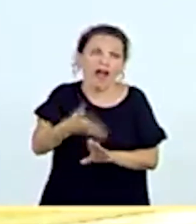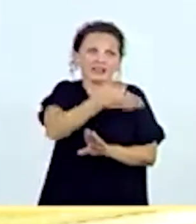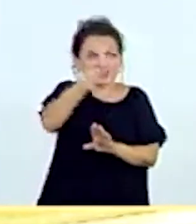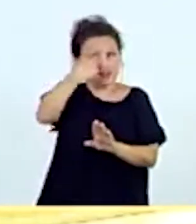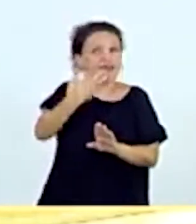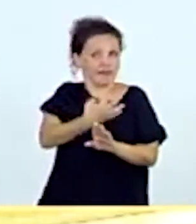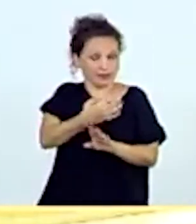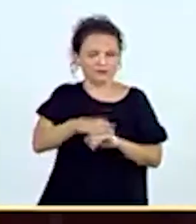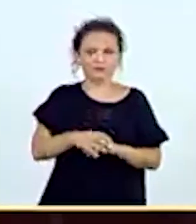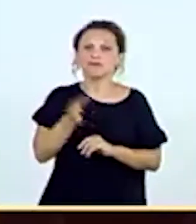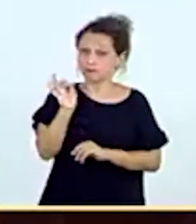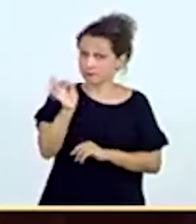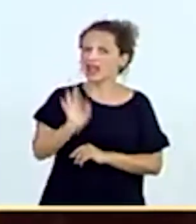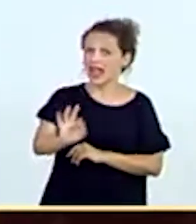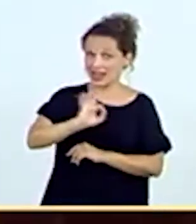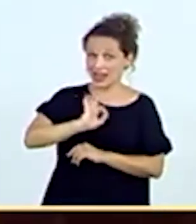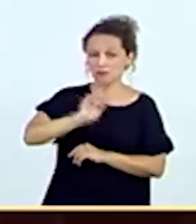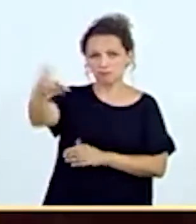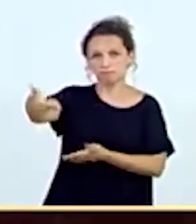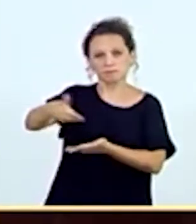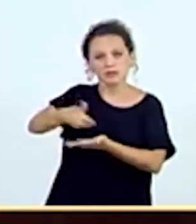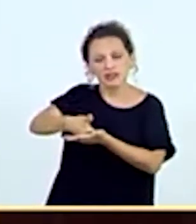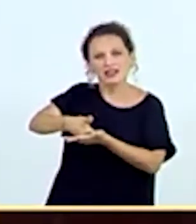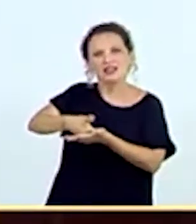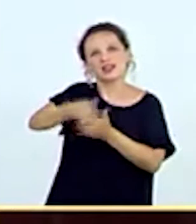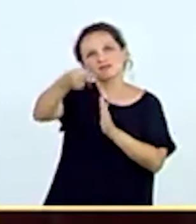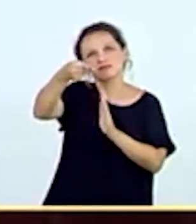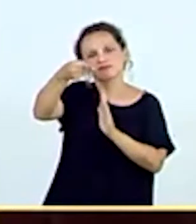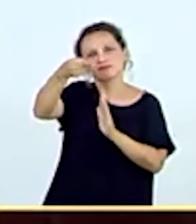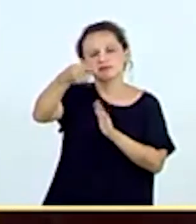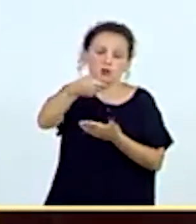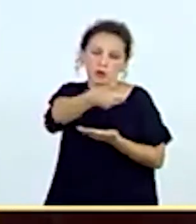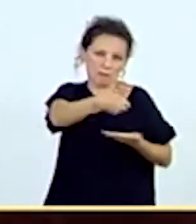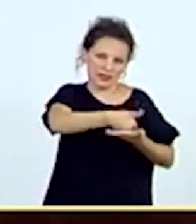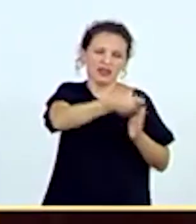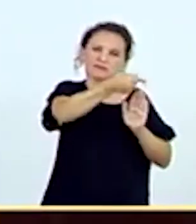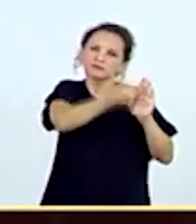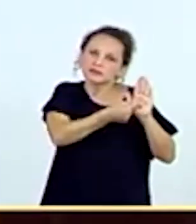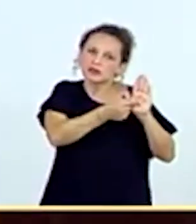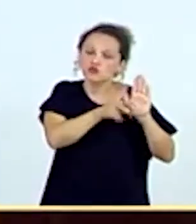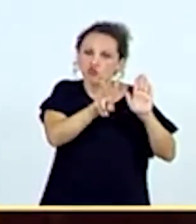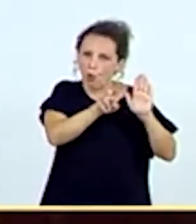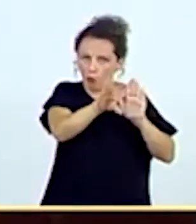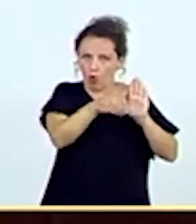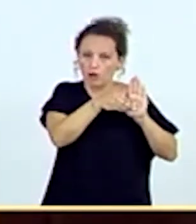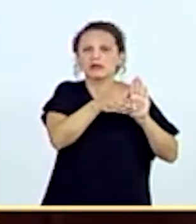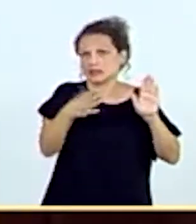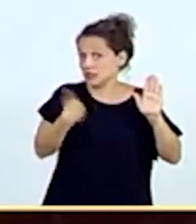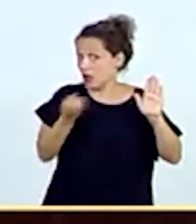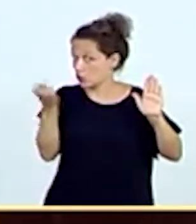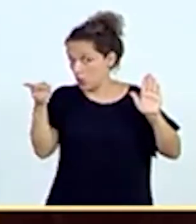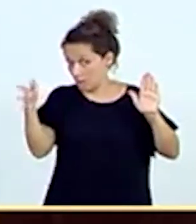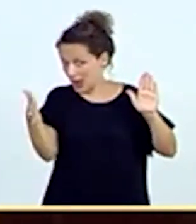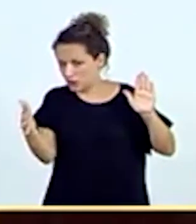En enero, efectivamente, nos pidieron requerimientos adicionales, como ya le dije también en marzo, y en consecuencia nos vimos